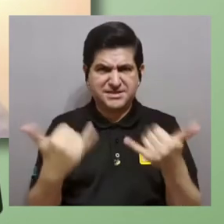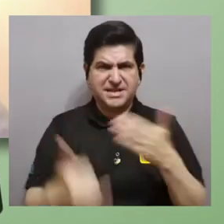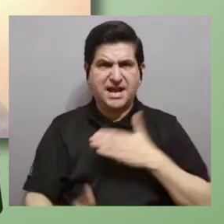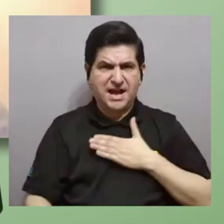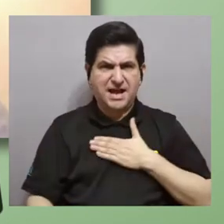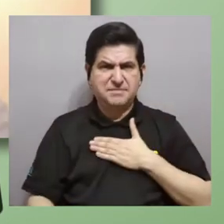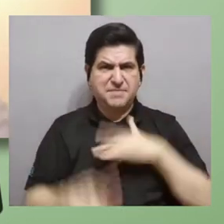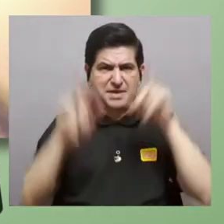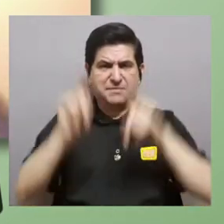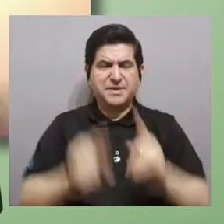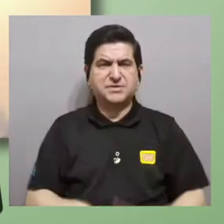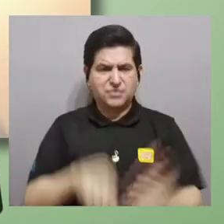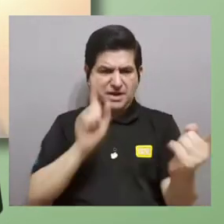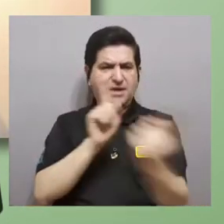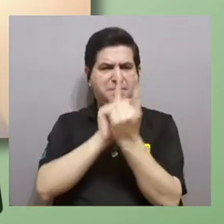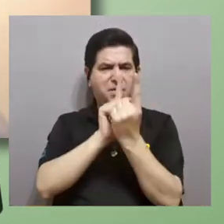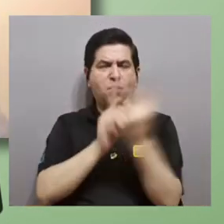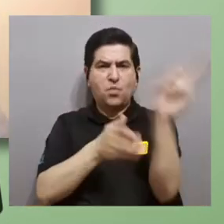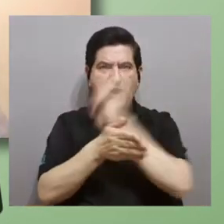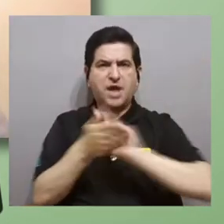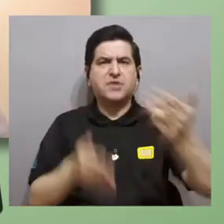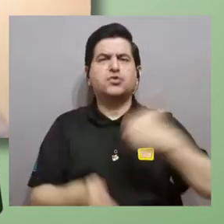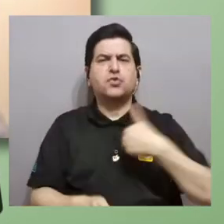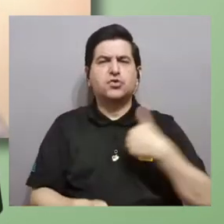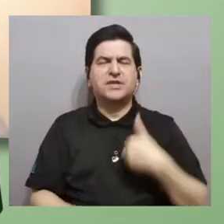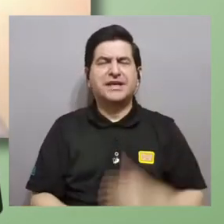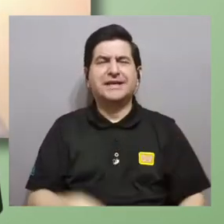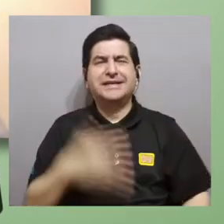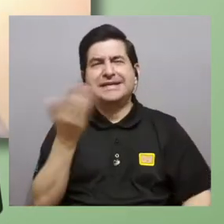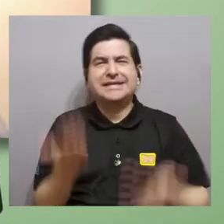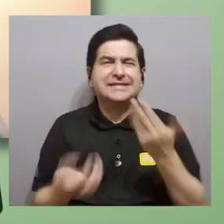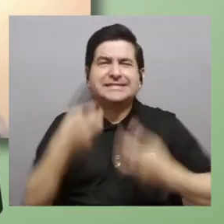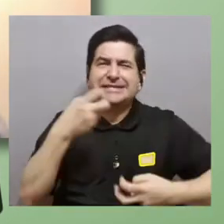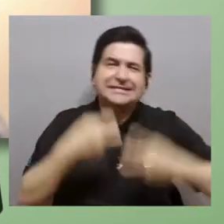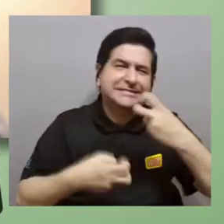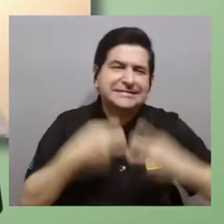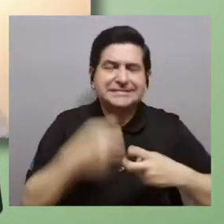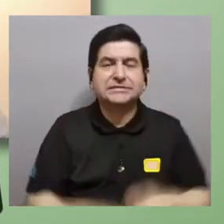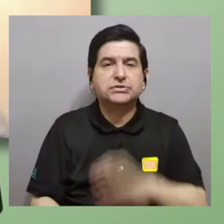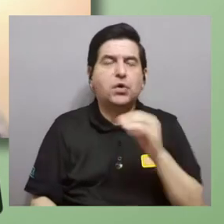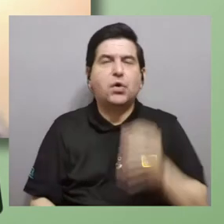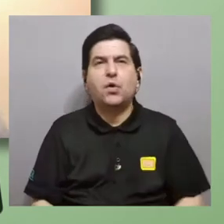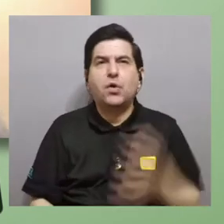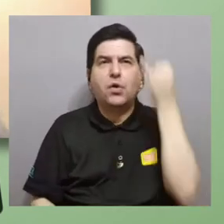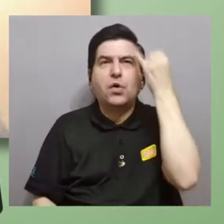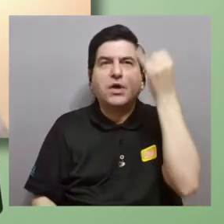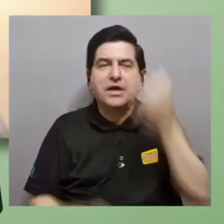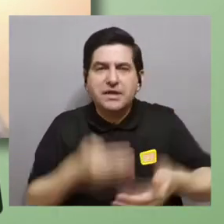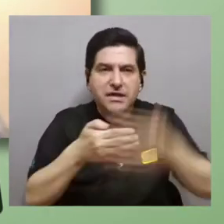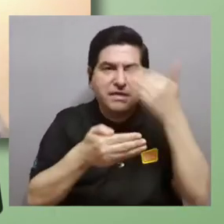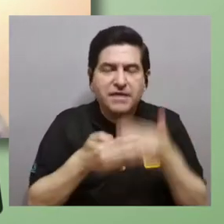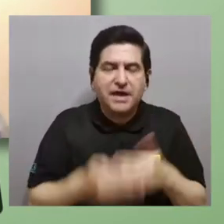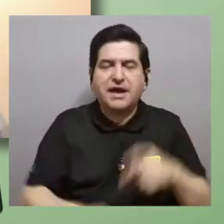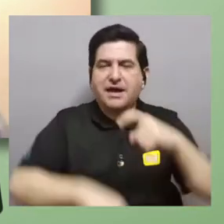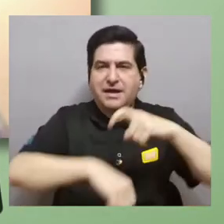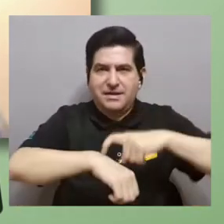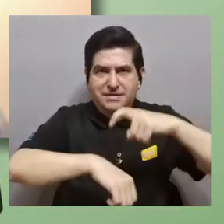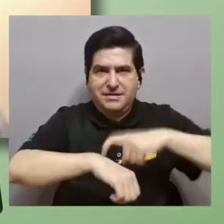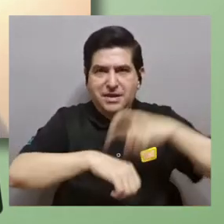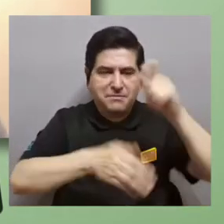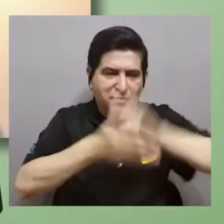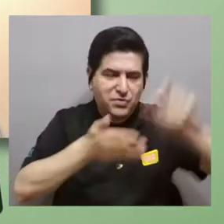llega a mí a la universidad pues tiene ciertas dificultades ciertos prejuicios generados desde la época